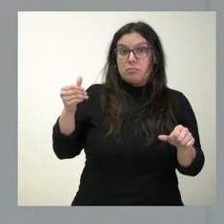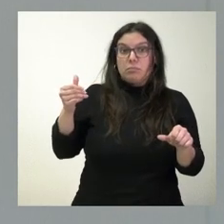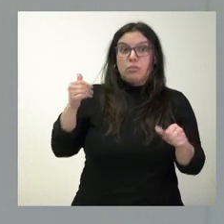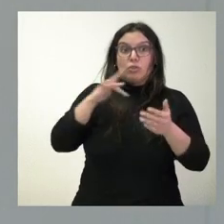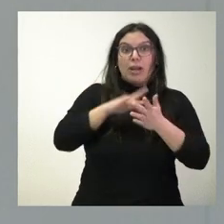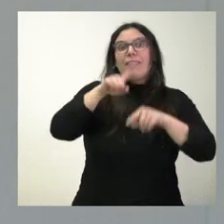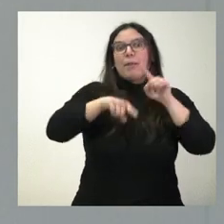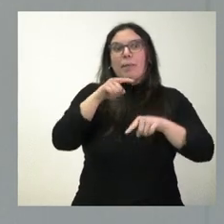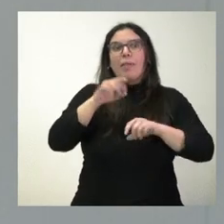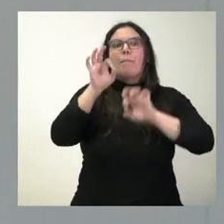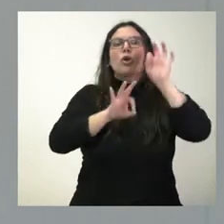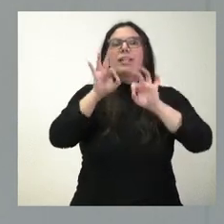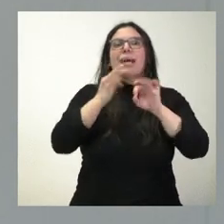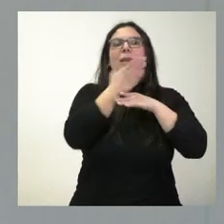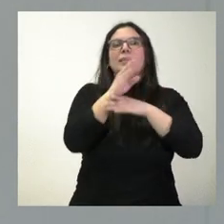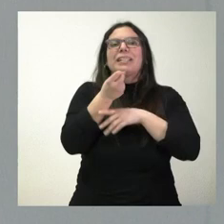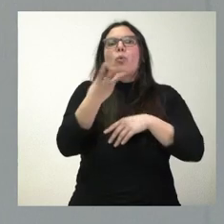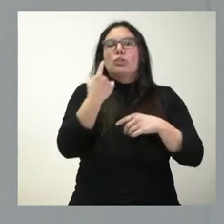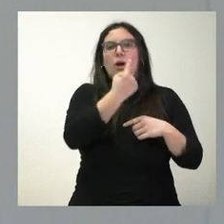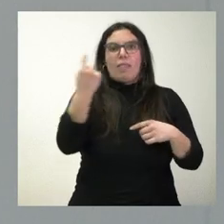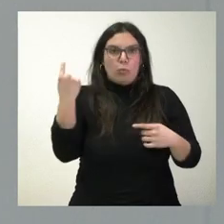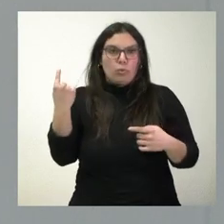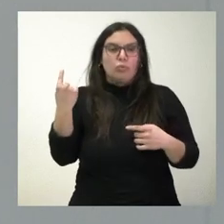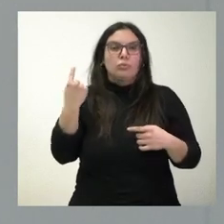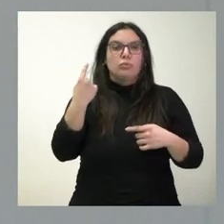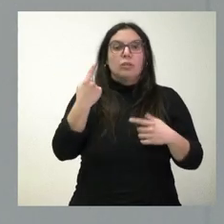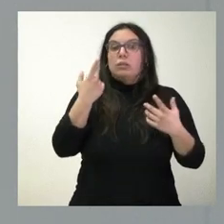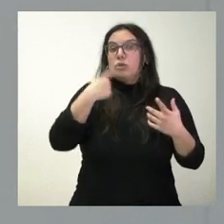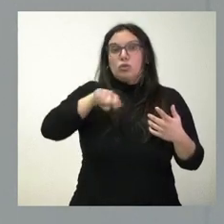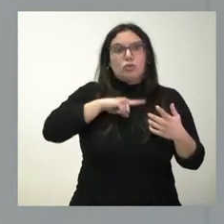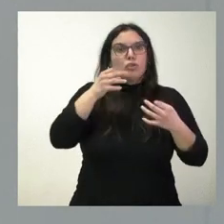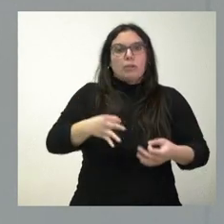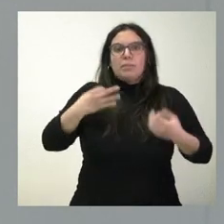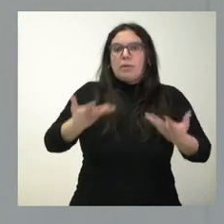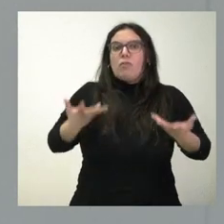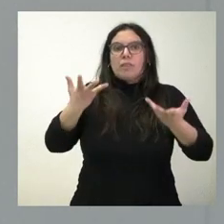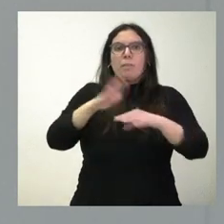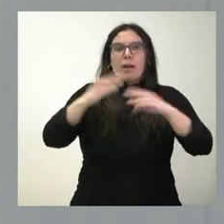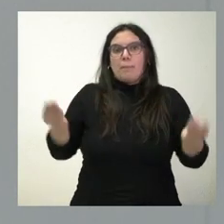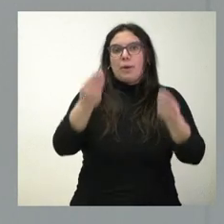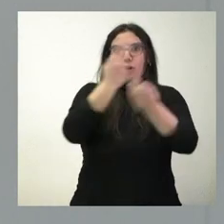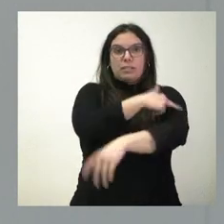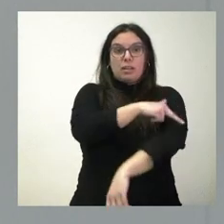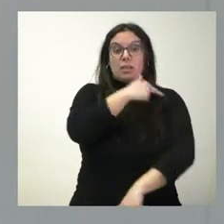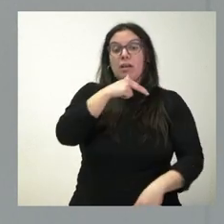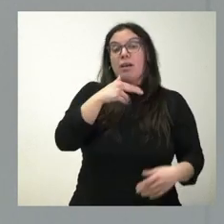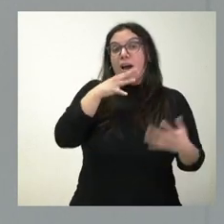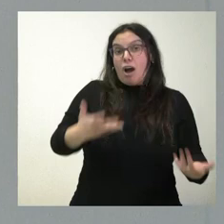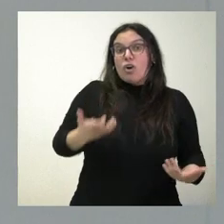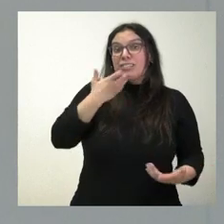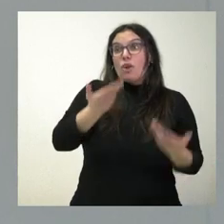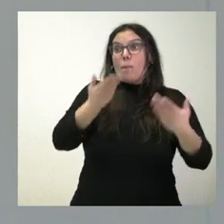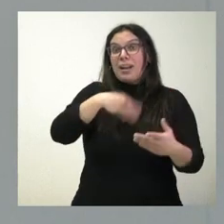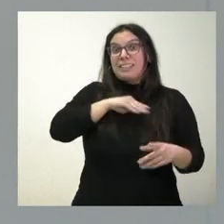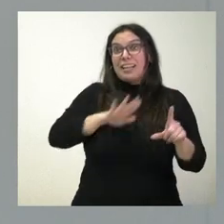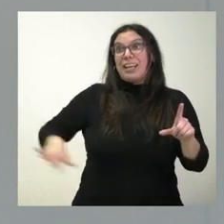también de la representatividad de cada una de ellas. Y la mano tendida nuestra para mejorar la sanidad. Hoy Castilla y León tiene una de las mejores sanidades de España.